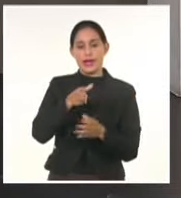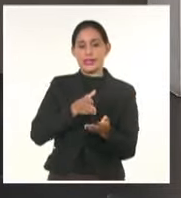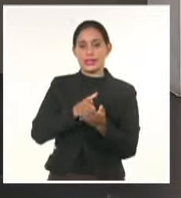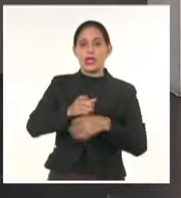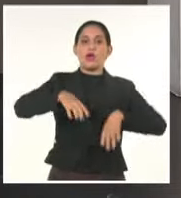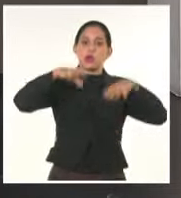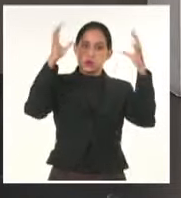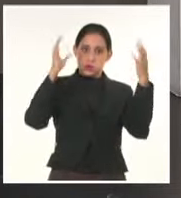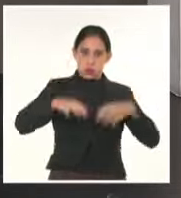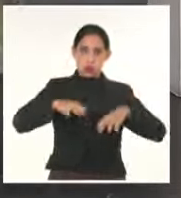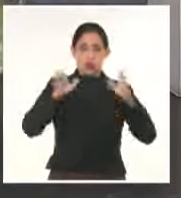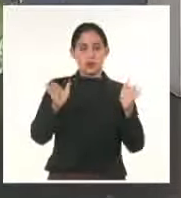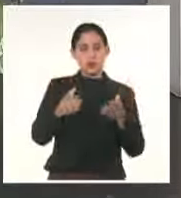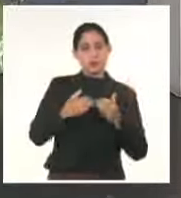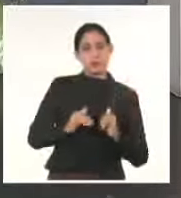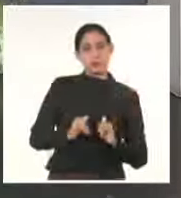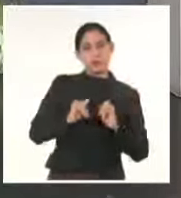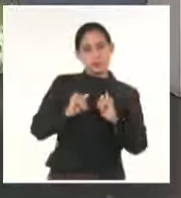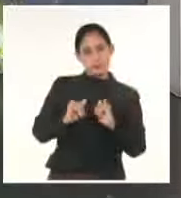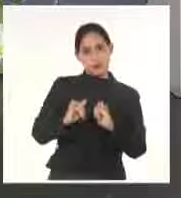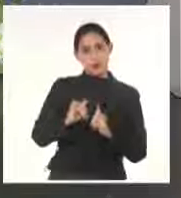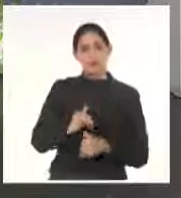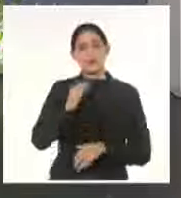lluvias. Esto es todo en cuanto al tiempo, que tengan un feliz día y hasta mañana.